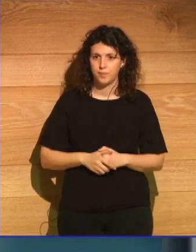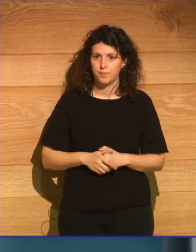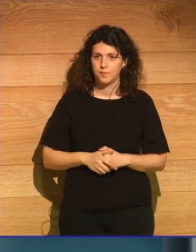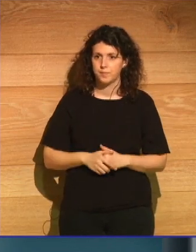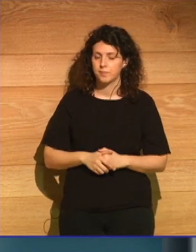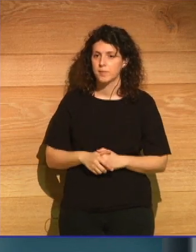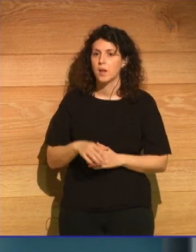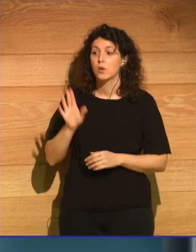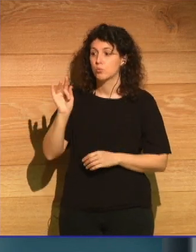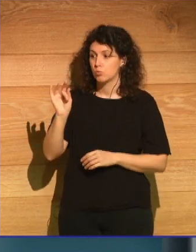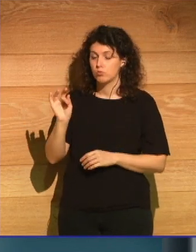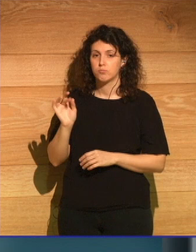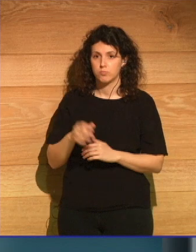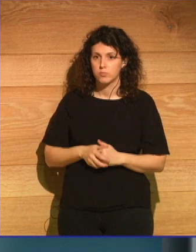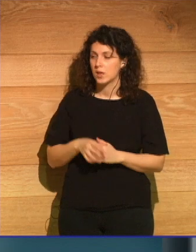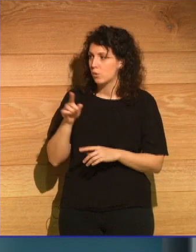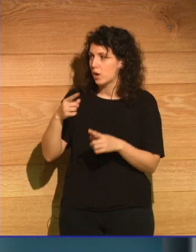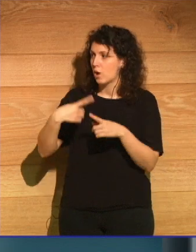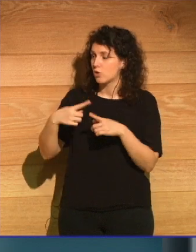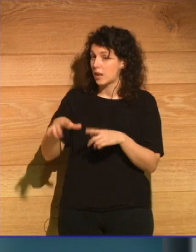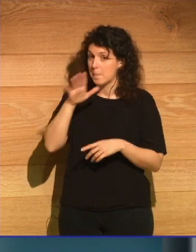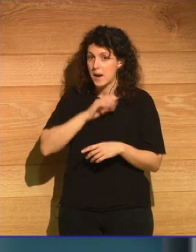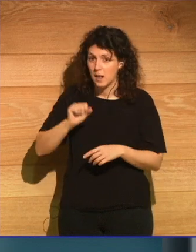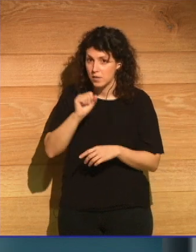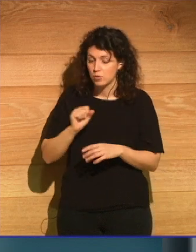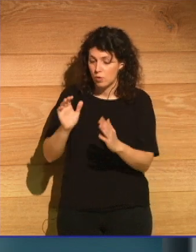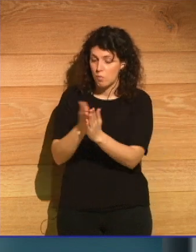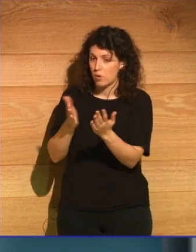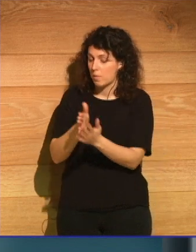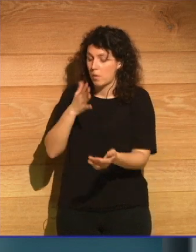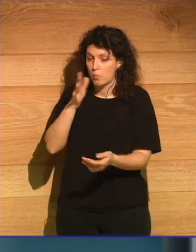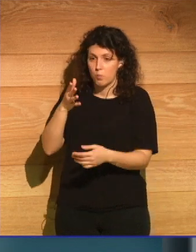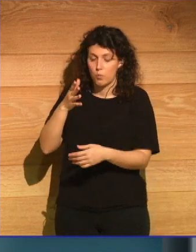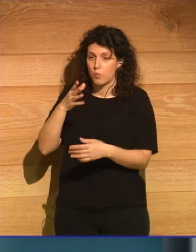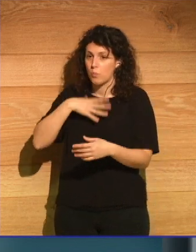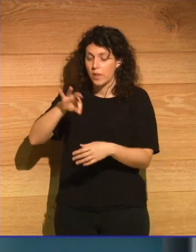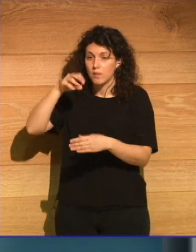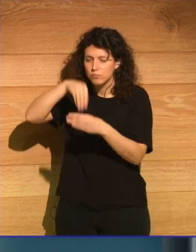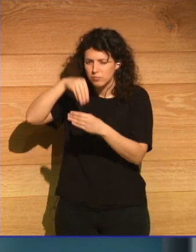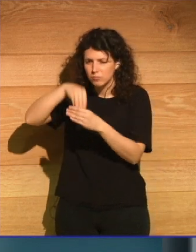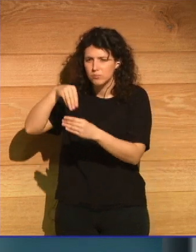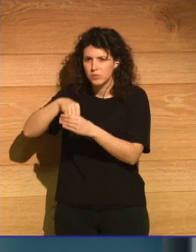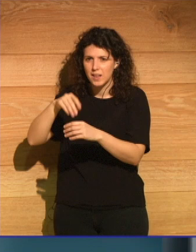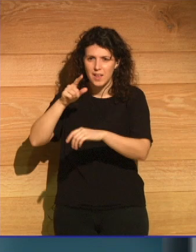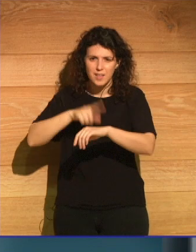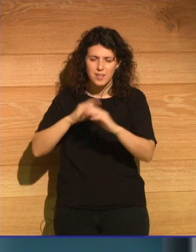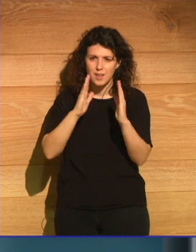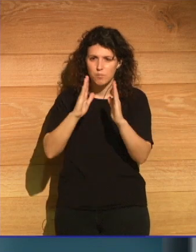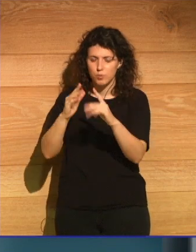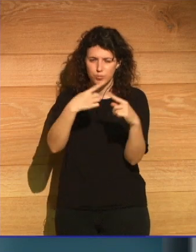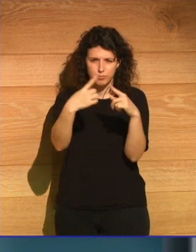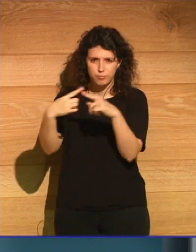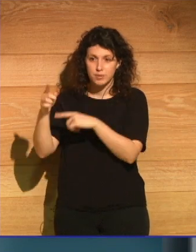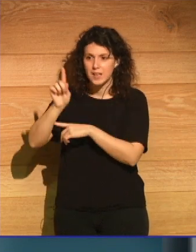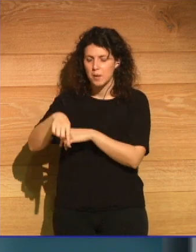Sí, totalmente. Y eso es una de las cosas maravillosas de un poema. que puede contener muchos tiempos diferentes, pero también